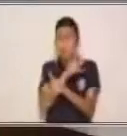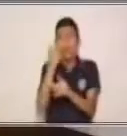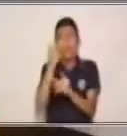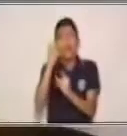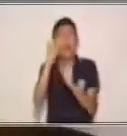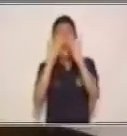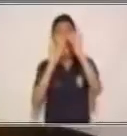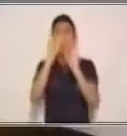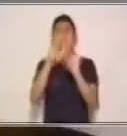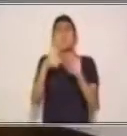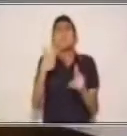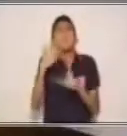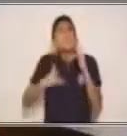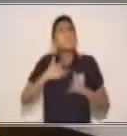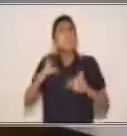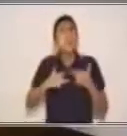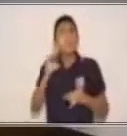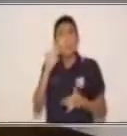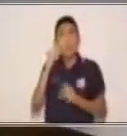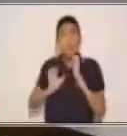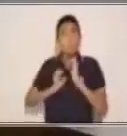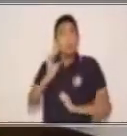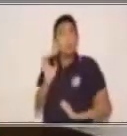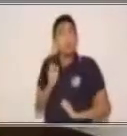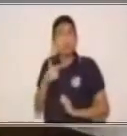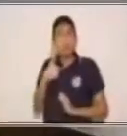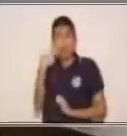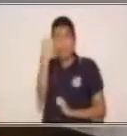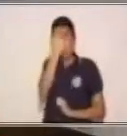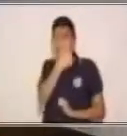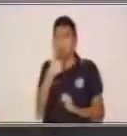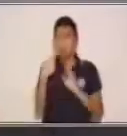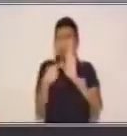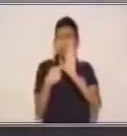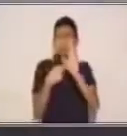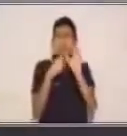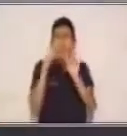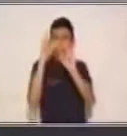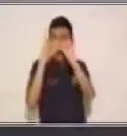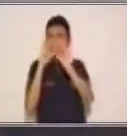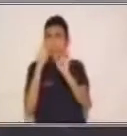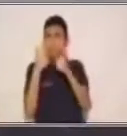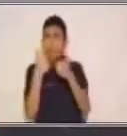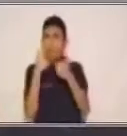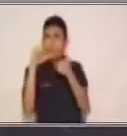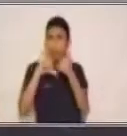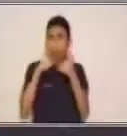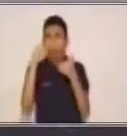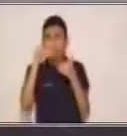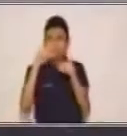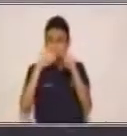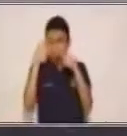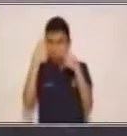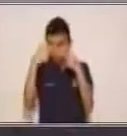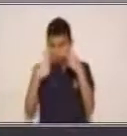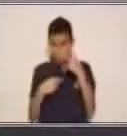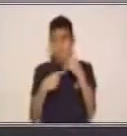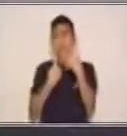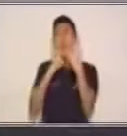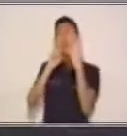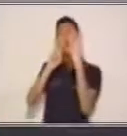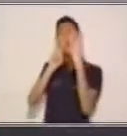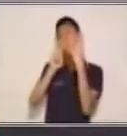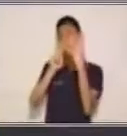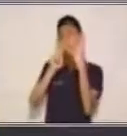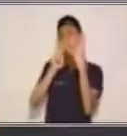sentimos otra situación? Otros sentimientos, ¿verdad? Muy bien. Miremos la otra expresión que tenemos acá. Nuestro